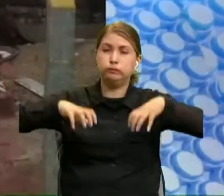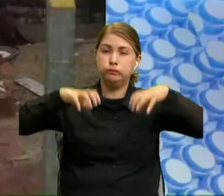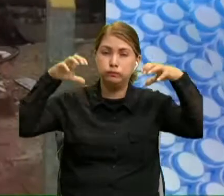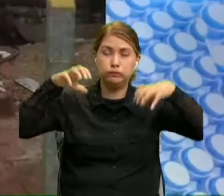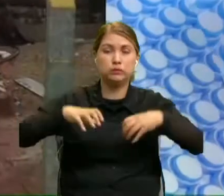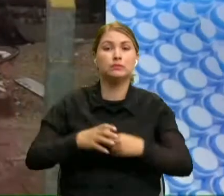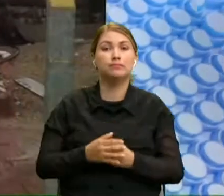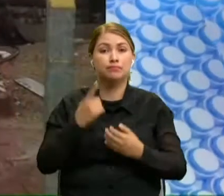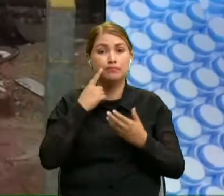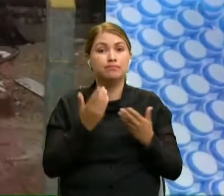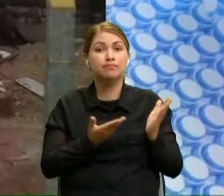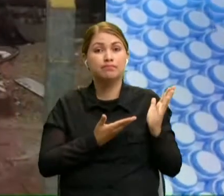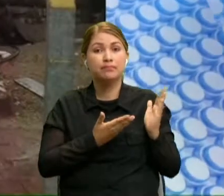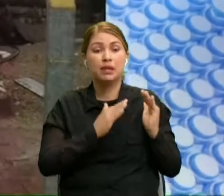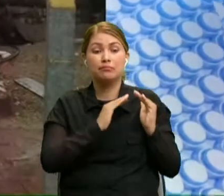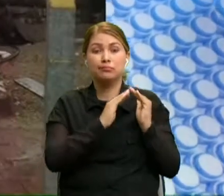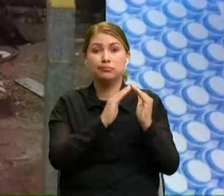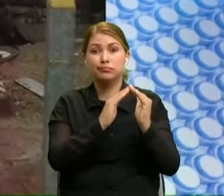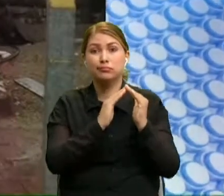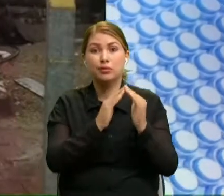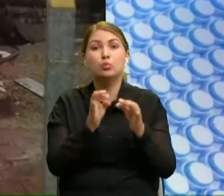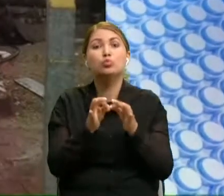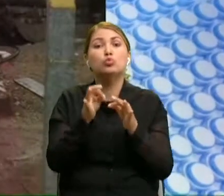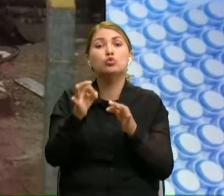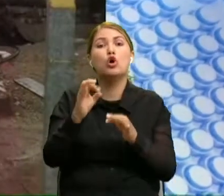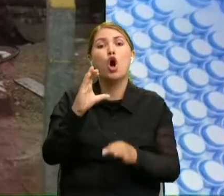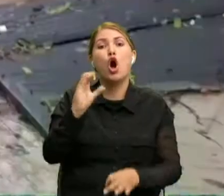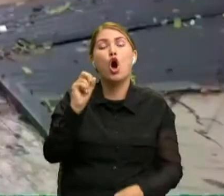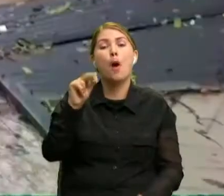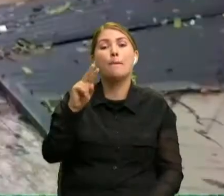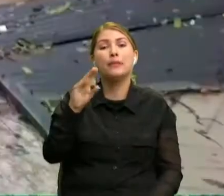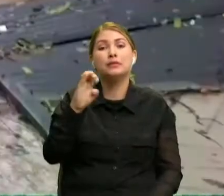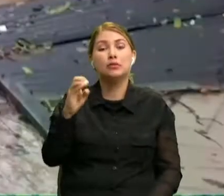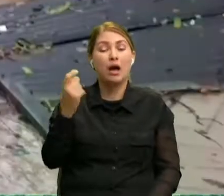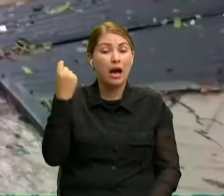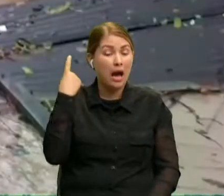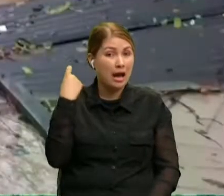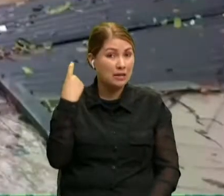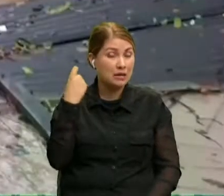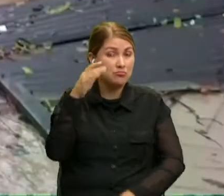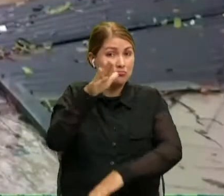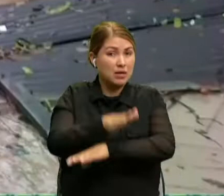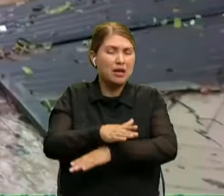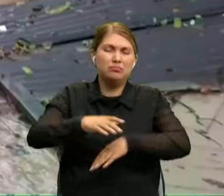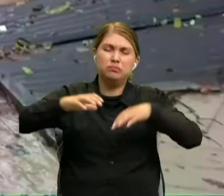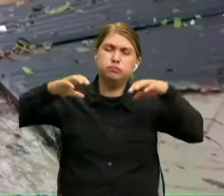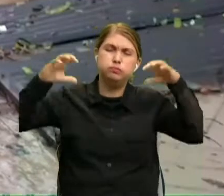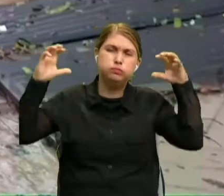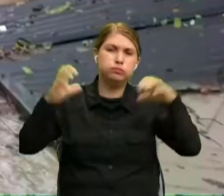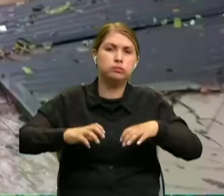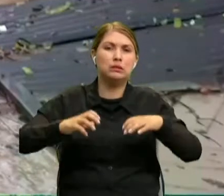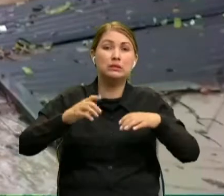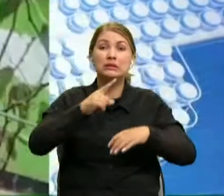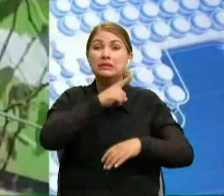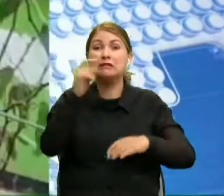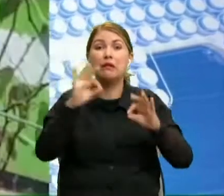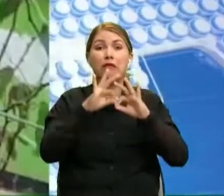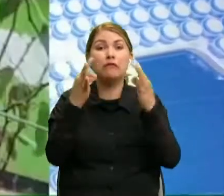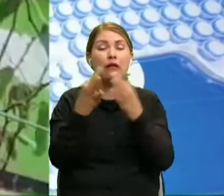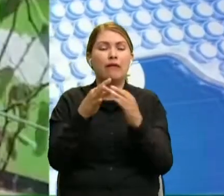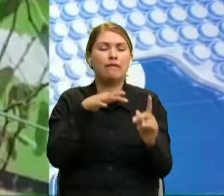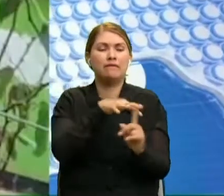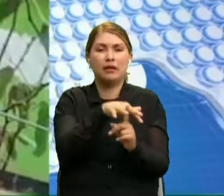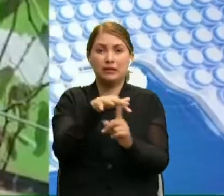Este es el panorama de varias viviendas del municipio de Convención luego de que en la tarde de ayer cayera un fuerte aguacero que dejó más de 100 familias